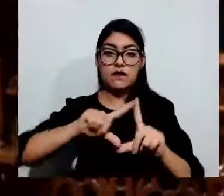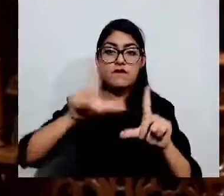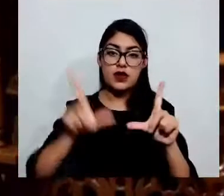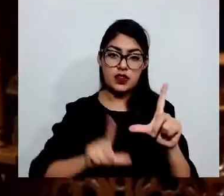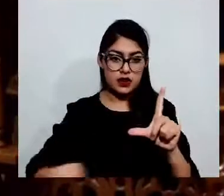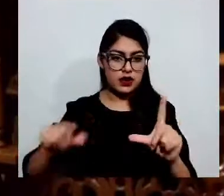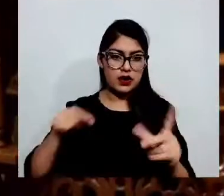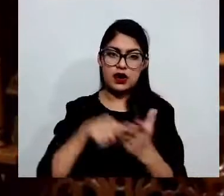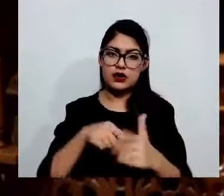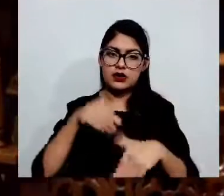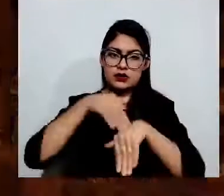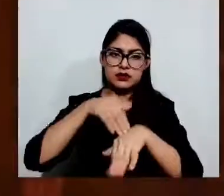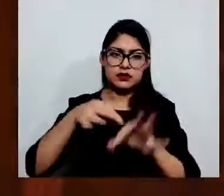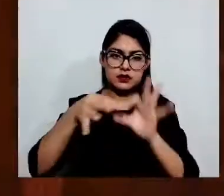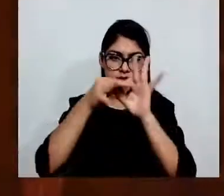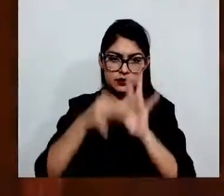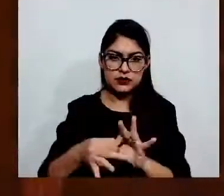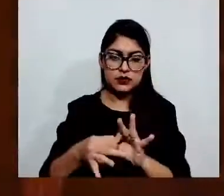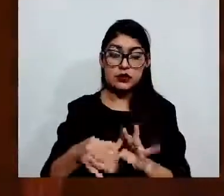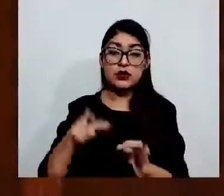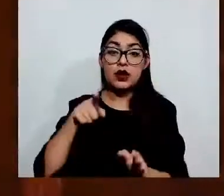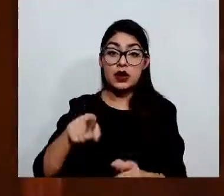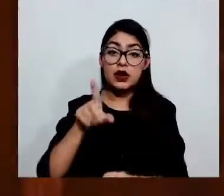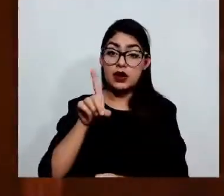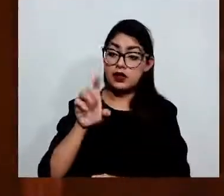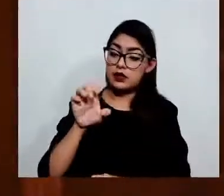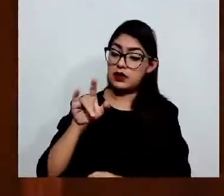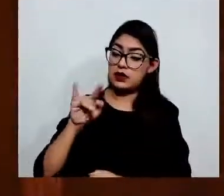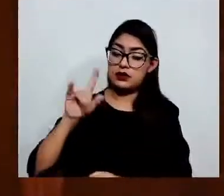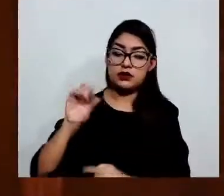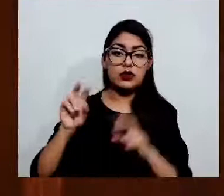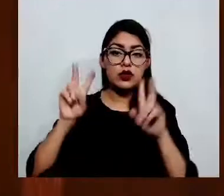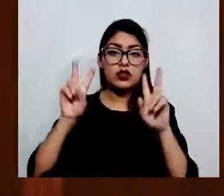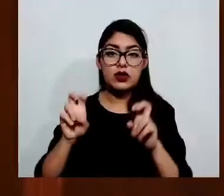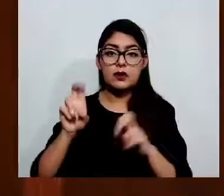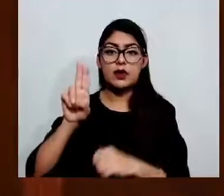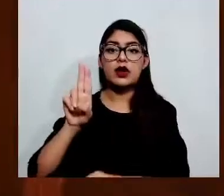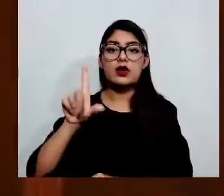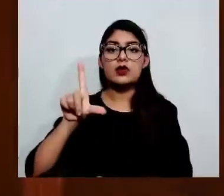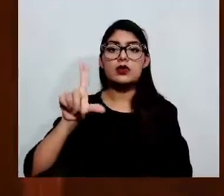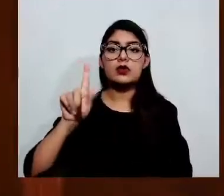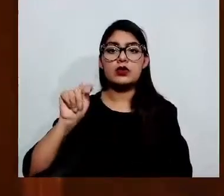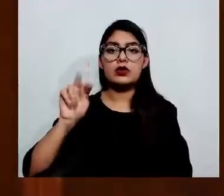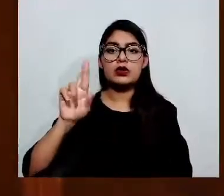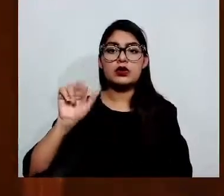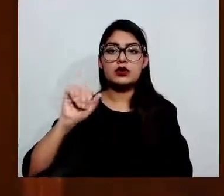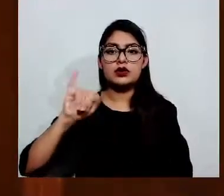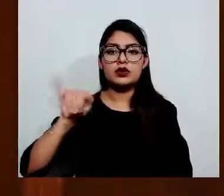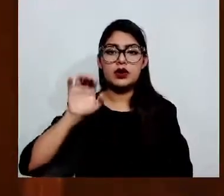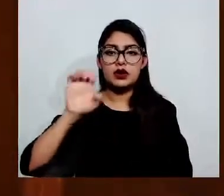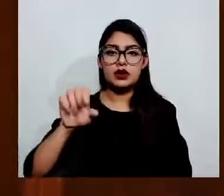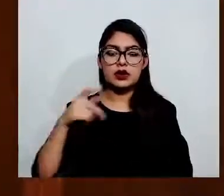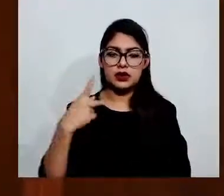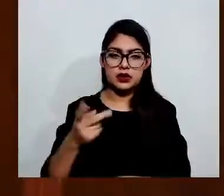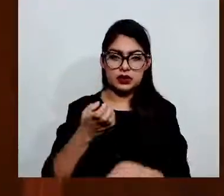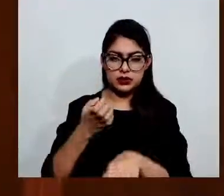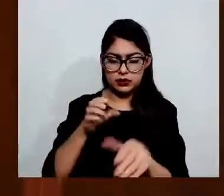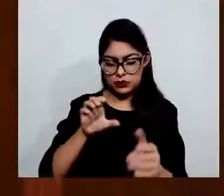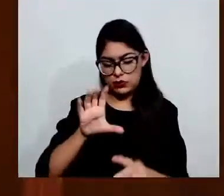ultrajes del Código Penal del Estado de México en ese sentido ha de entenderse y verse como